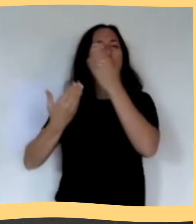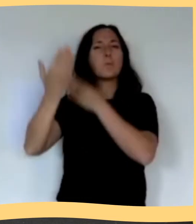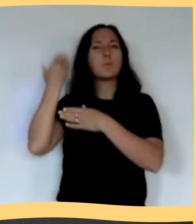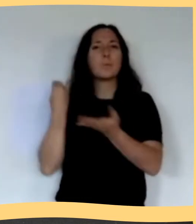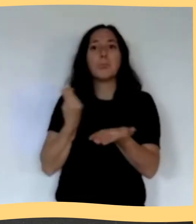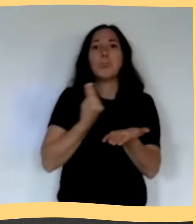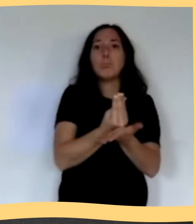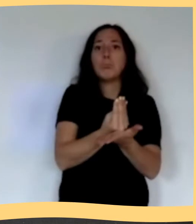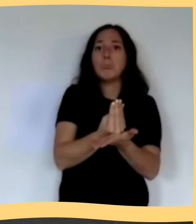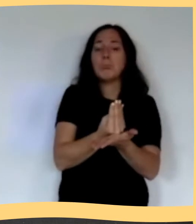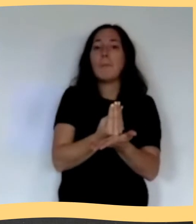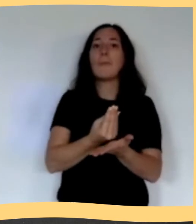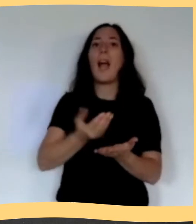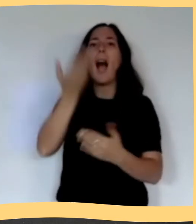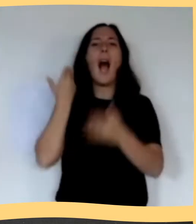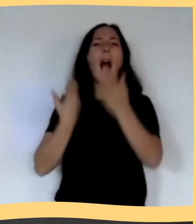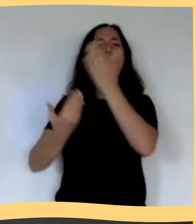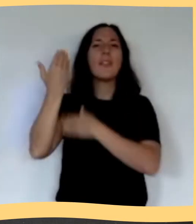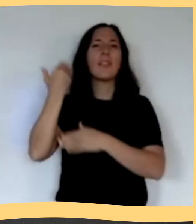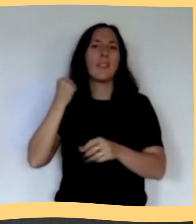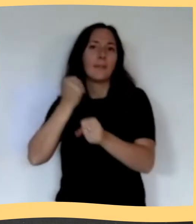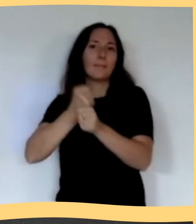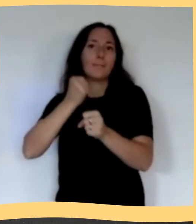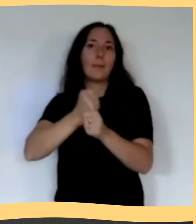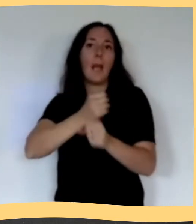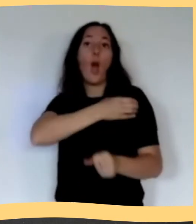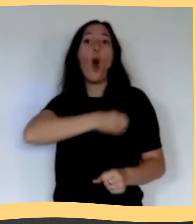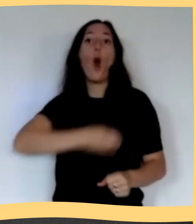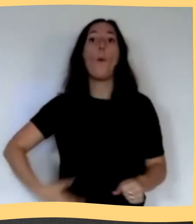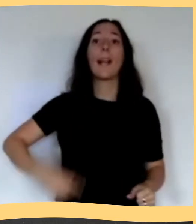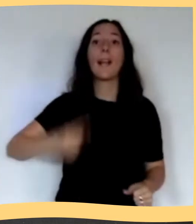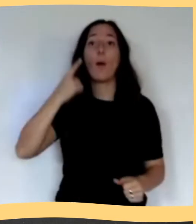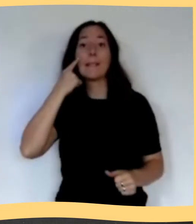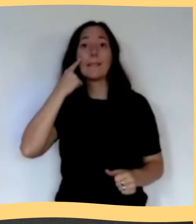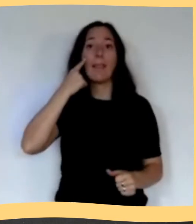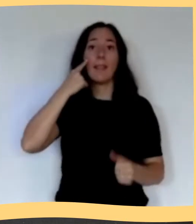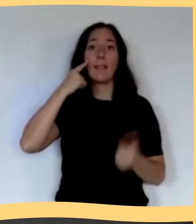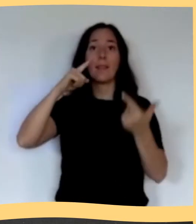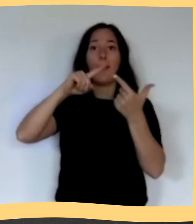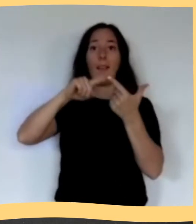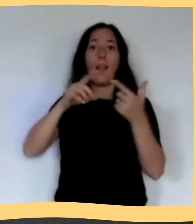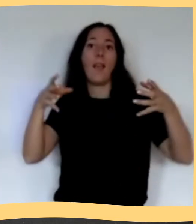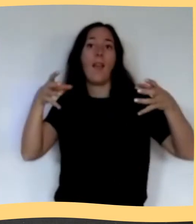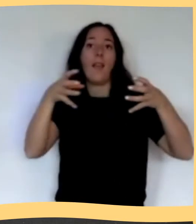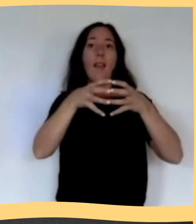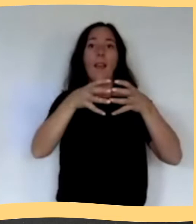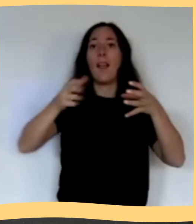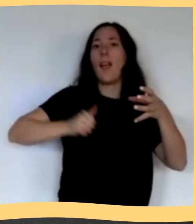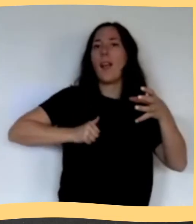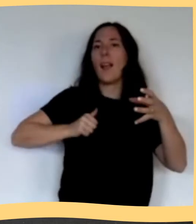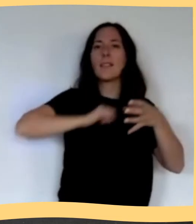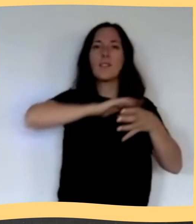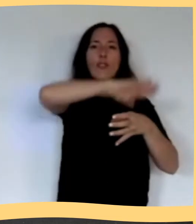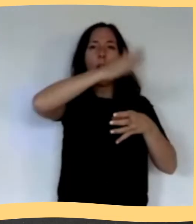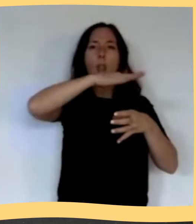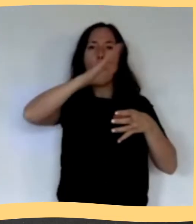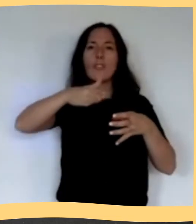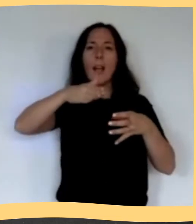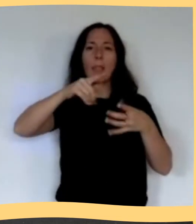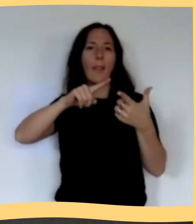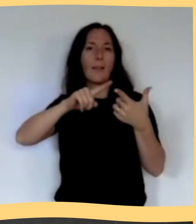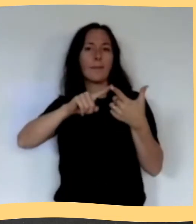intendente, jefe del ejército de los Andes y también sencillo ciudadano dedicado a las labores agrícolas.